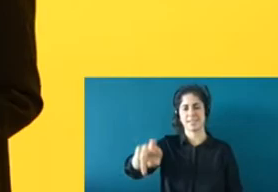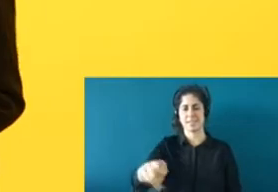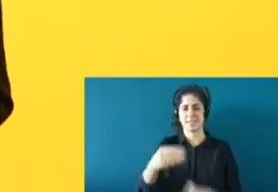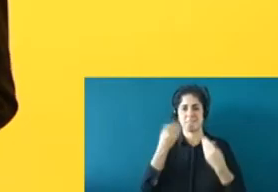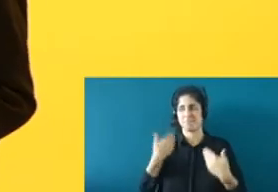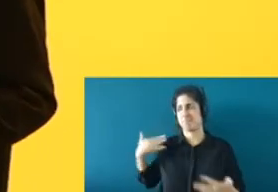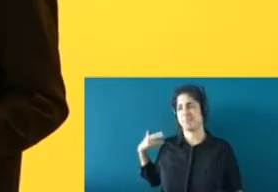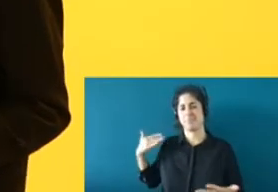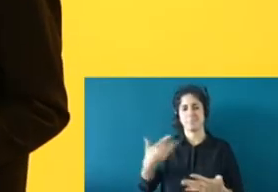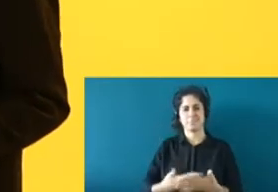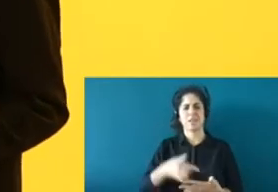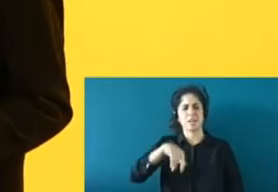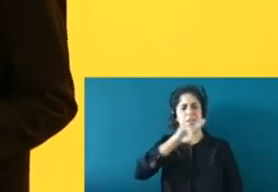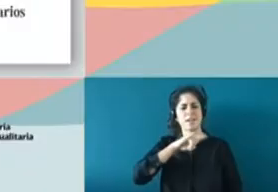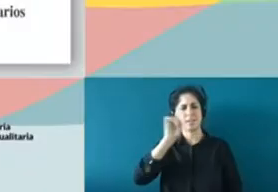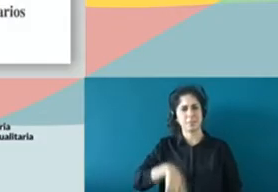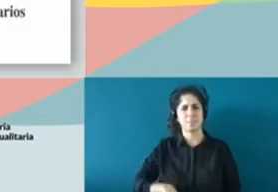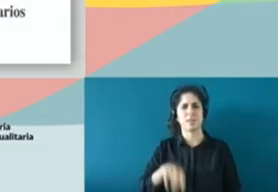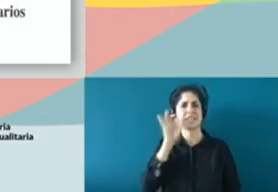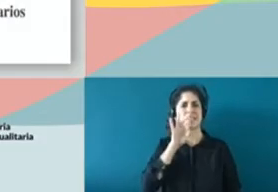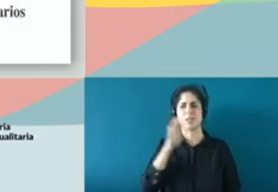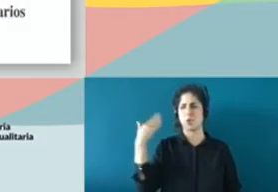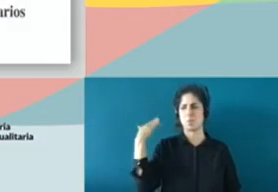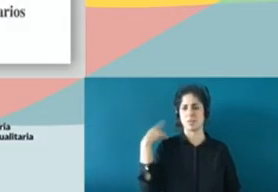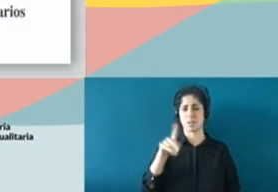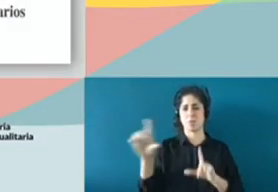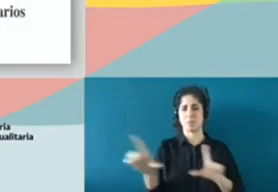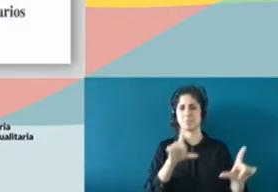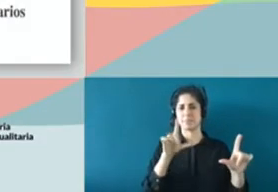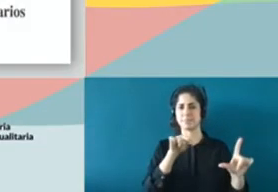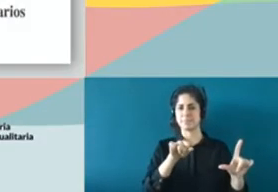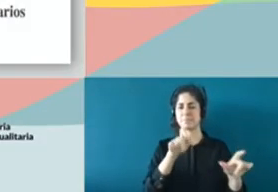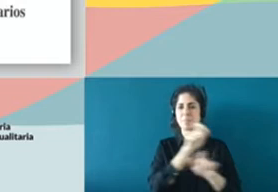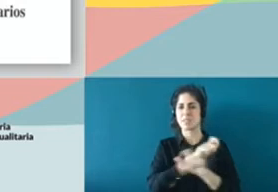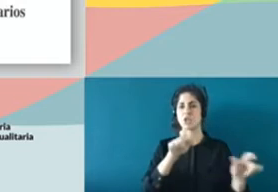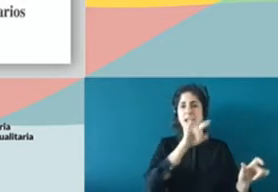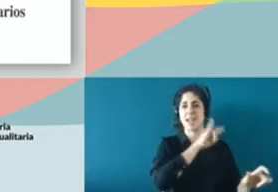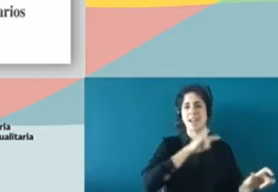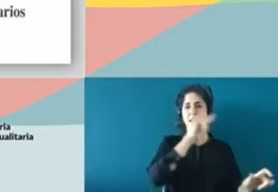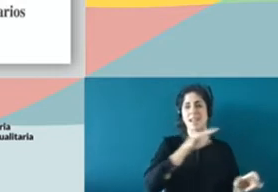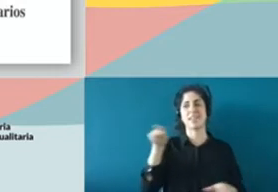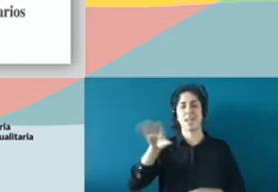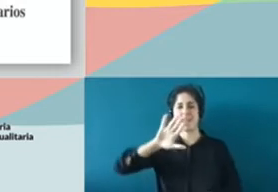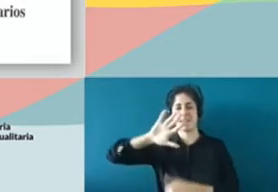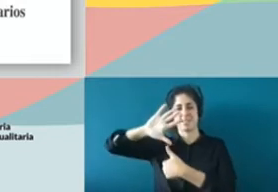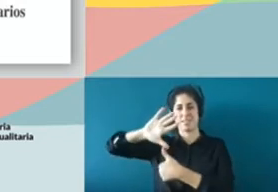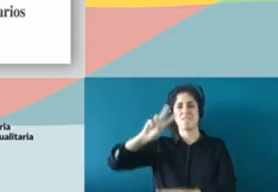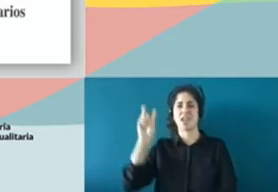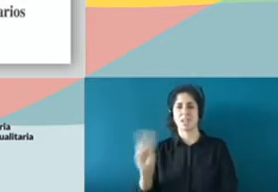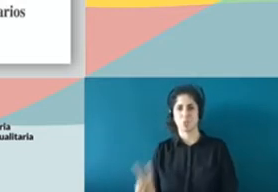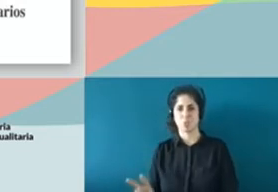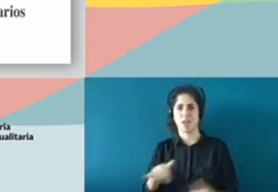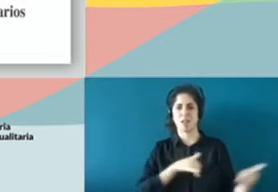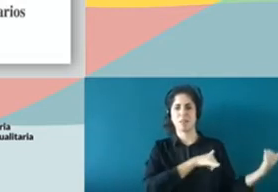siglo pasado, esa es una imagen que se puede ver, de Canarios llegados a Venezuela. Creo que es de 1946,